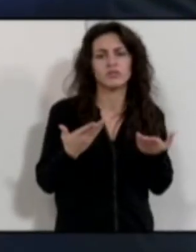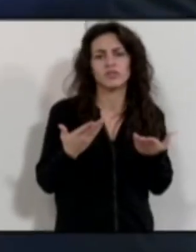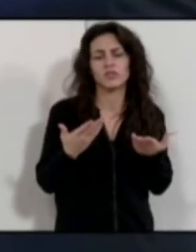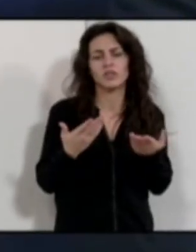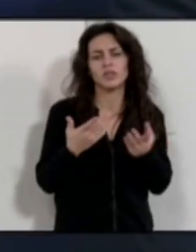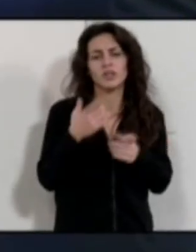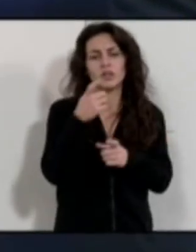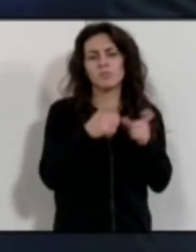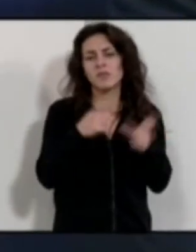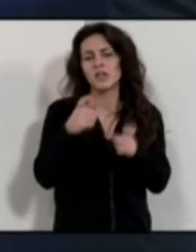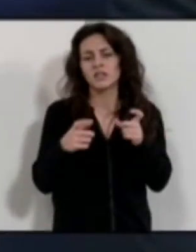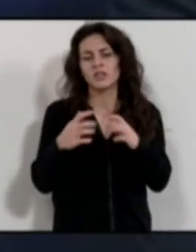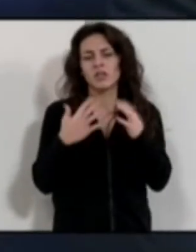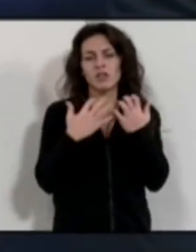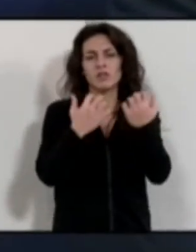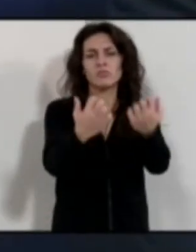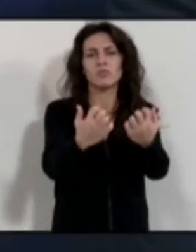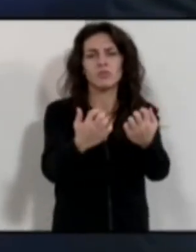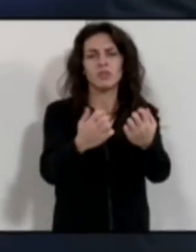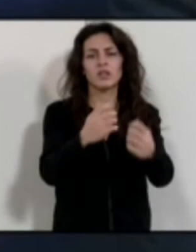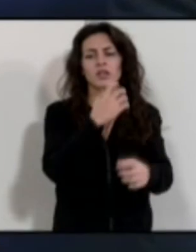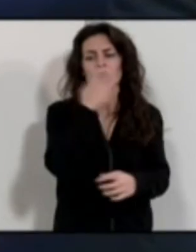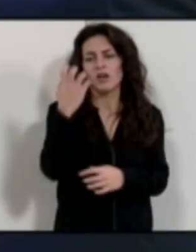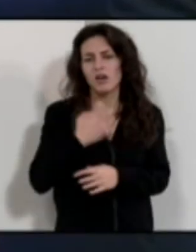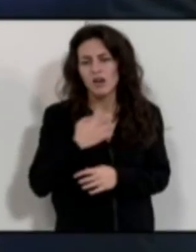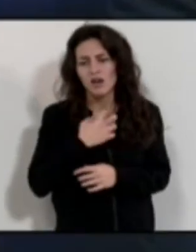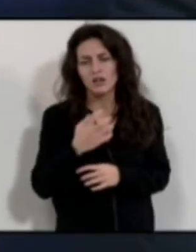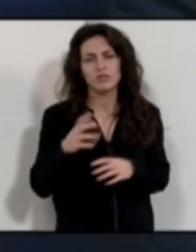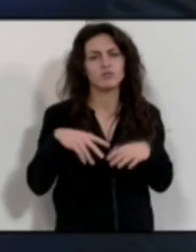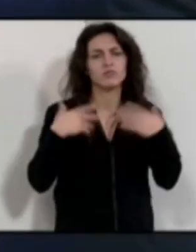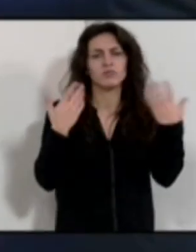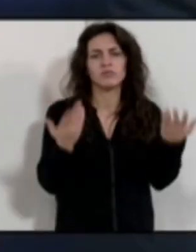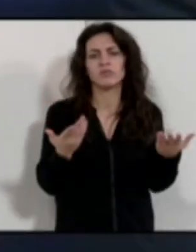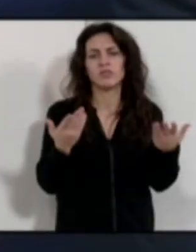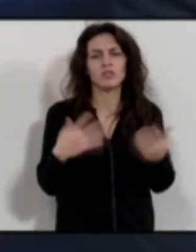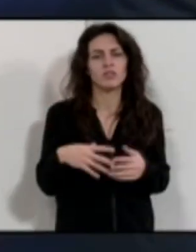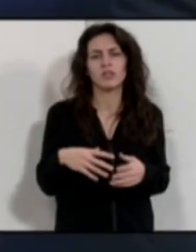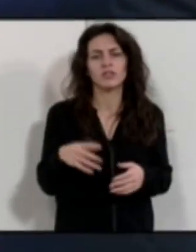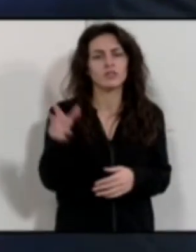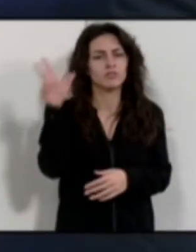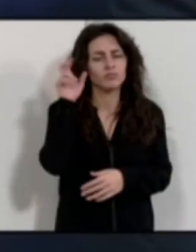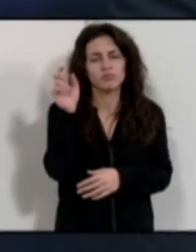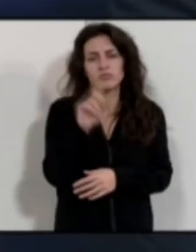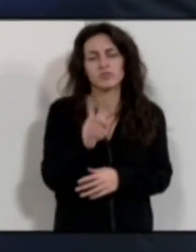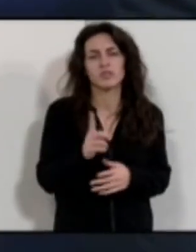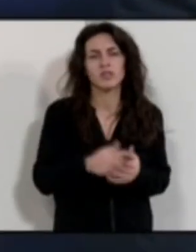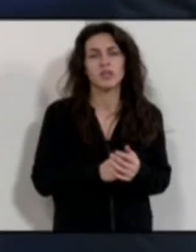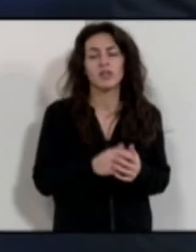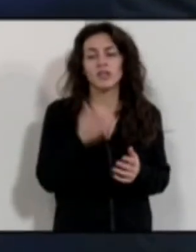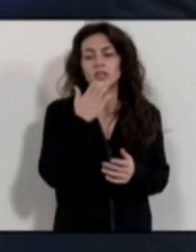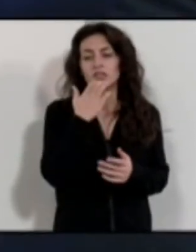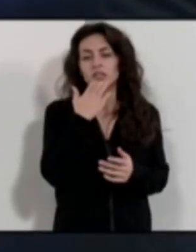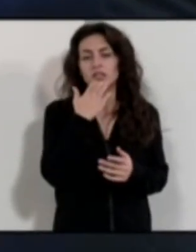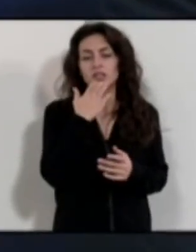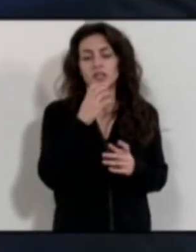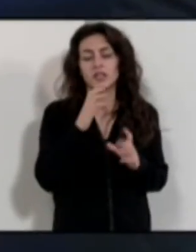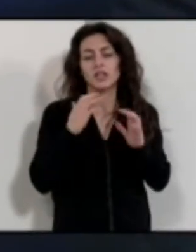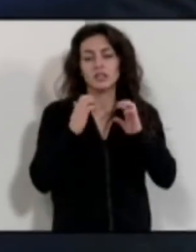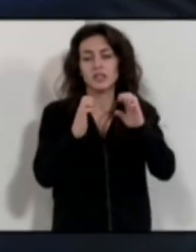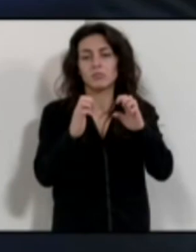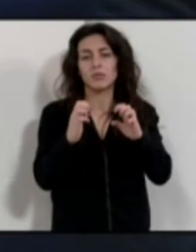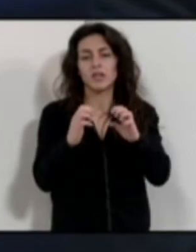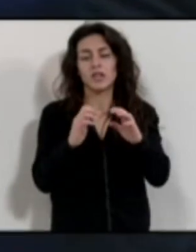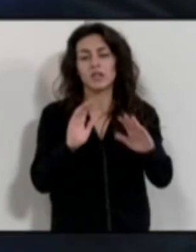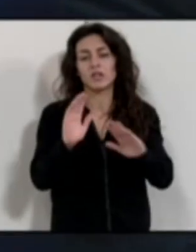intervenciones porque además viene representando a Podemos que no sabemos si tiene representación o no tiene representación en este Pleno porque dicen que son de